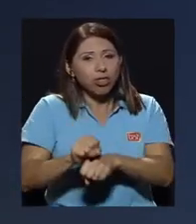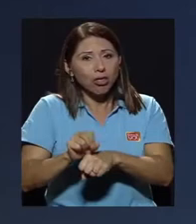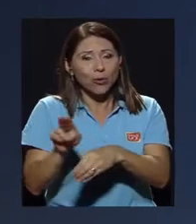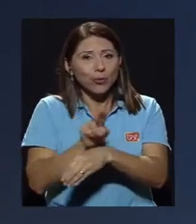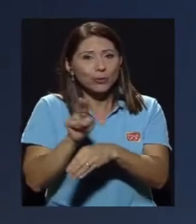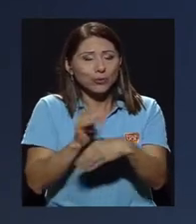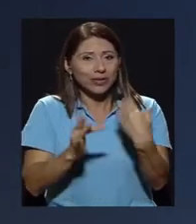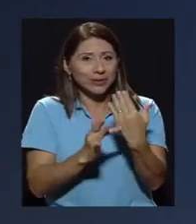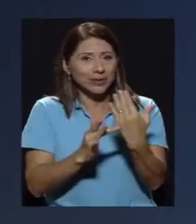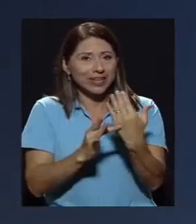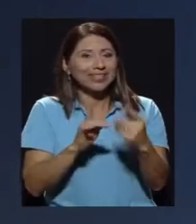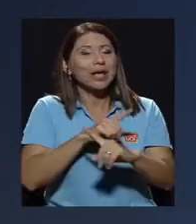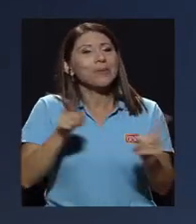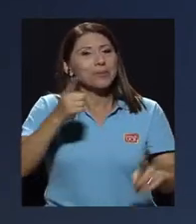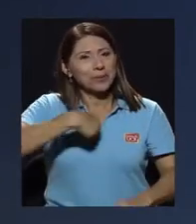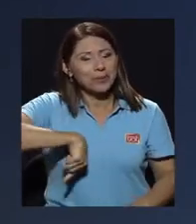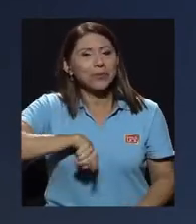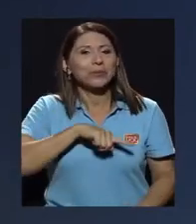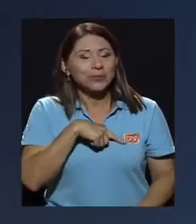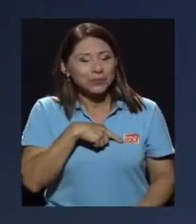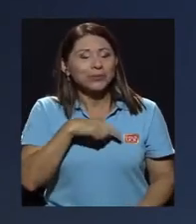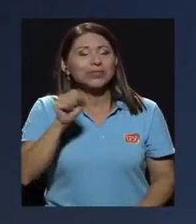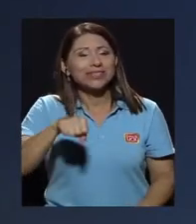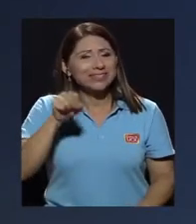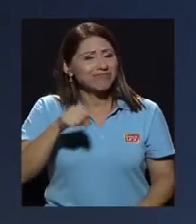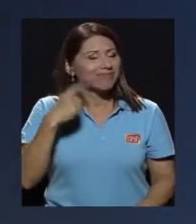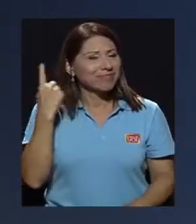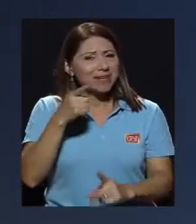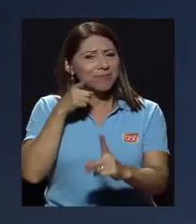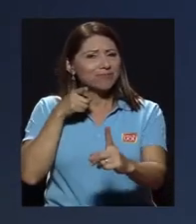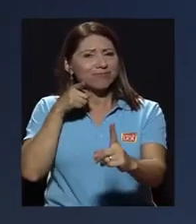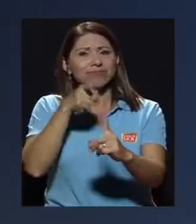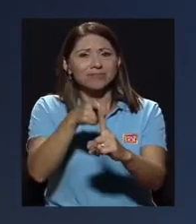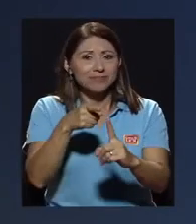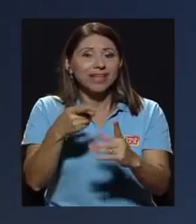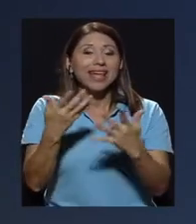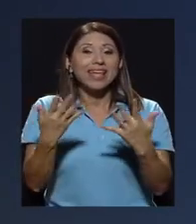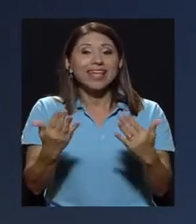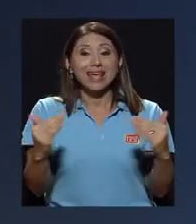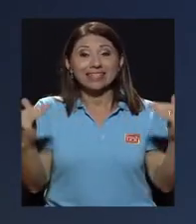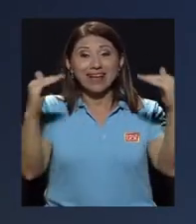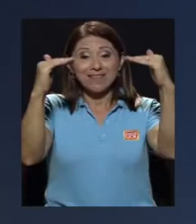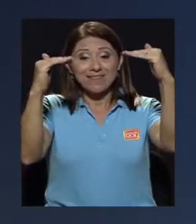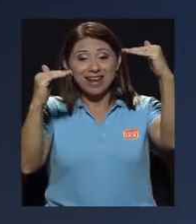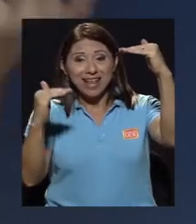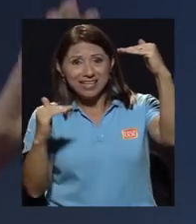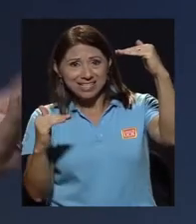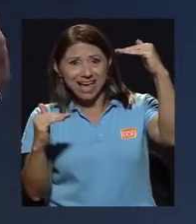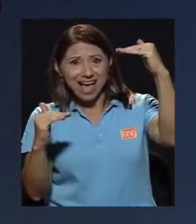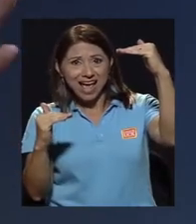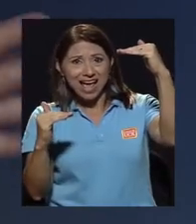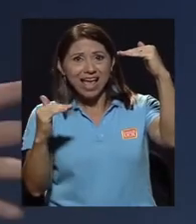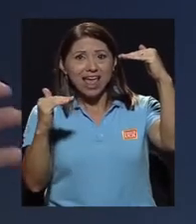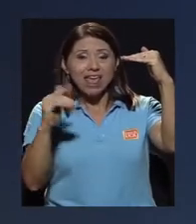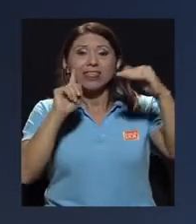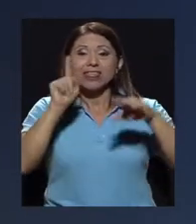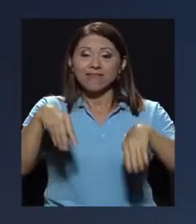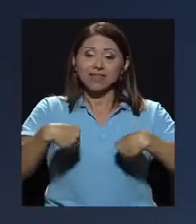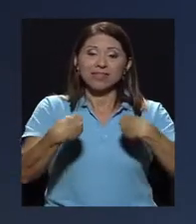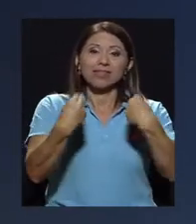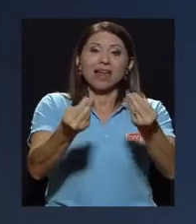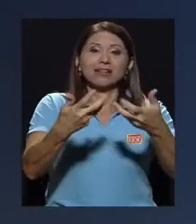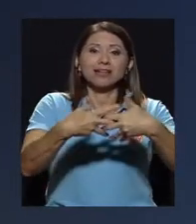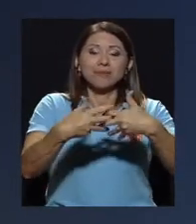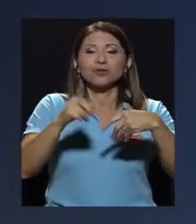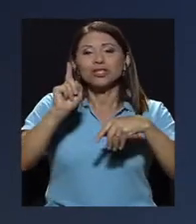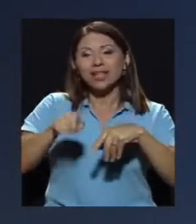tecnologías. Pero sí, nosotros somos fieles en el hecho de que la brecha tiene que ir tanto acompañada como de los equipos, como una